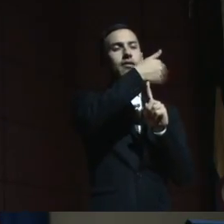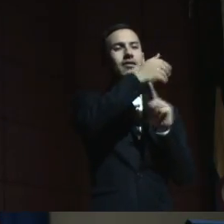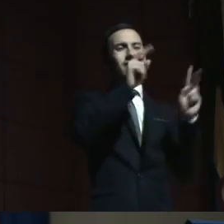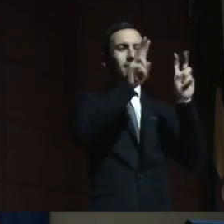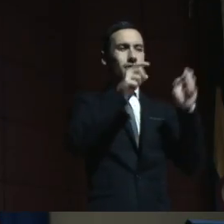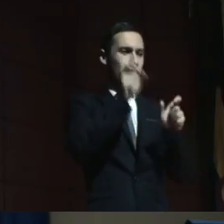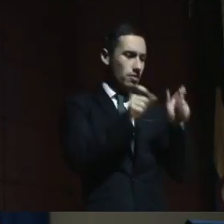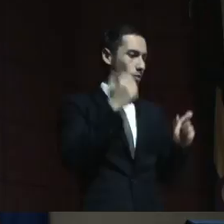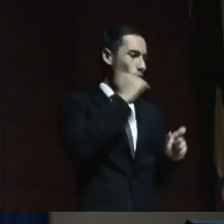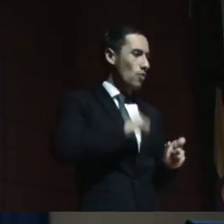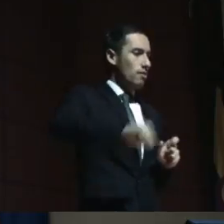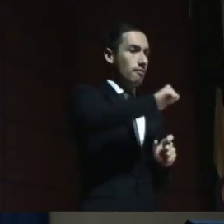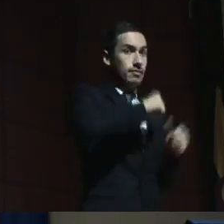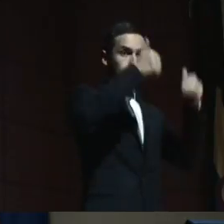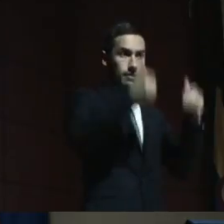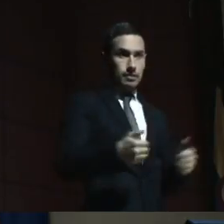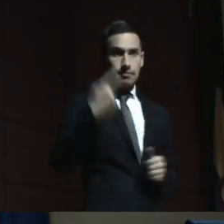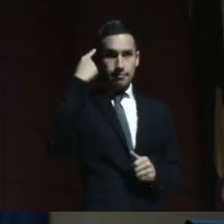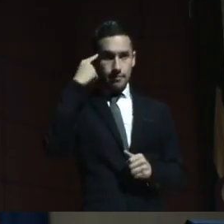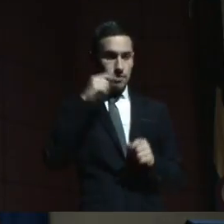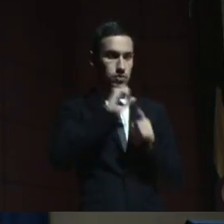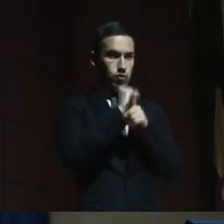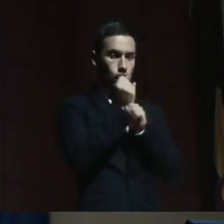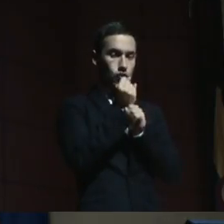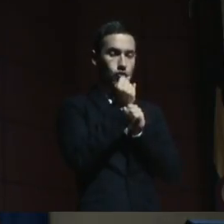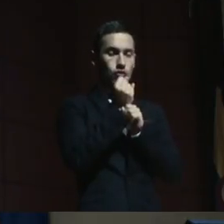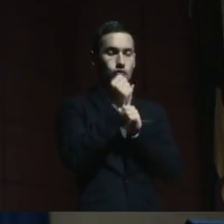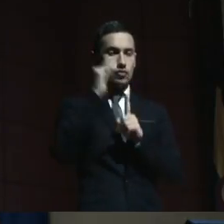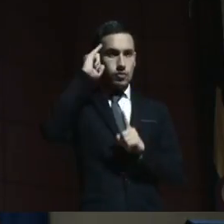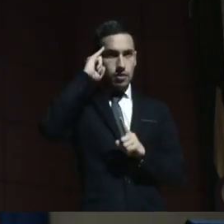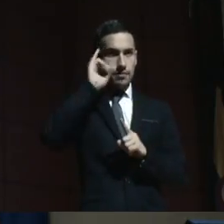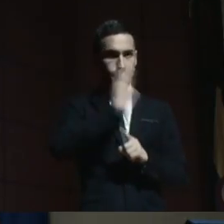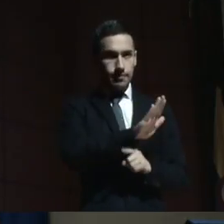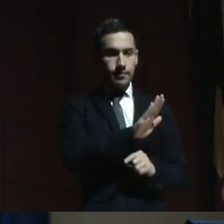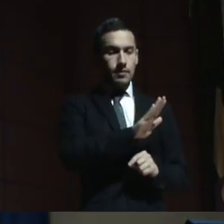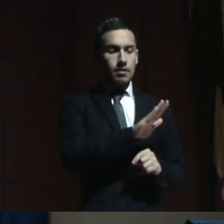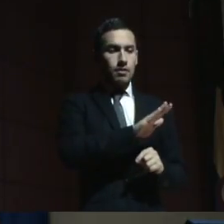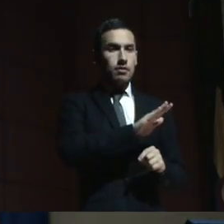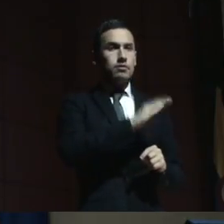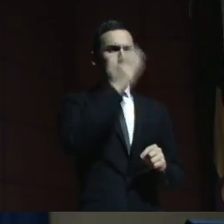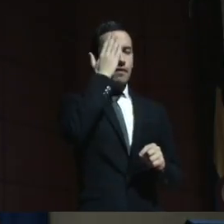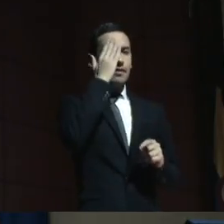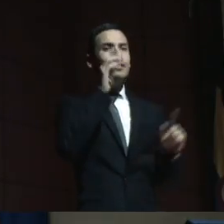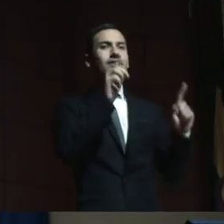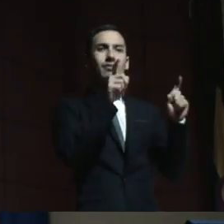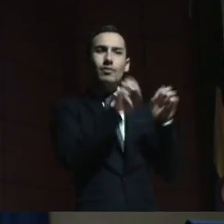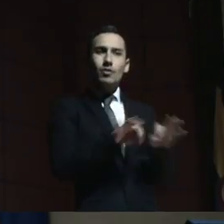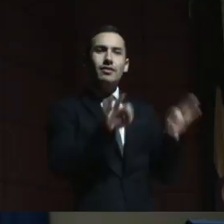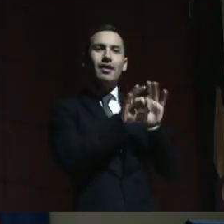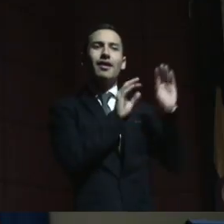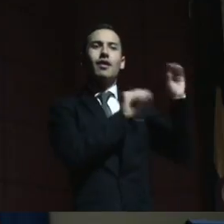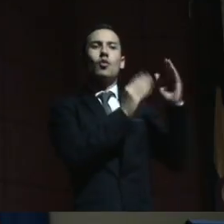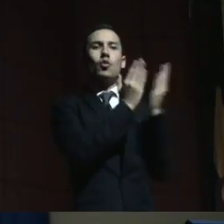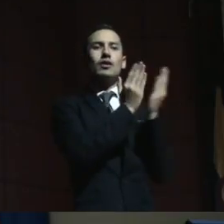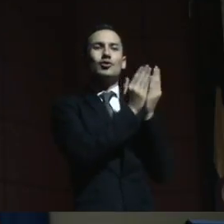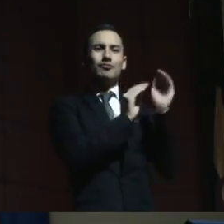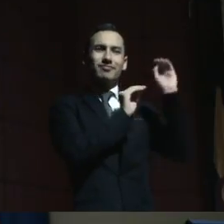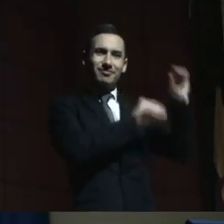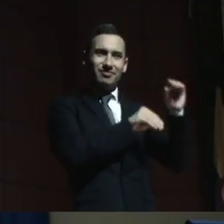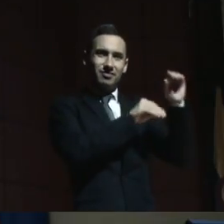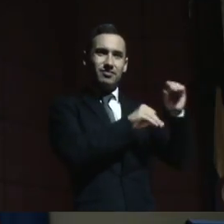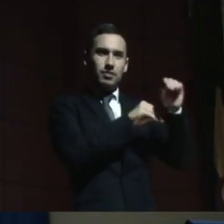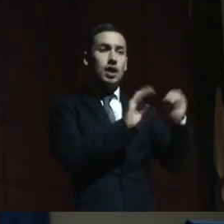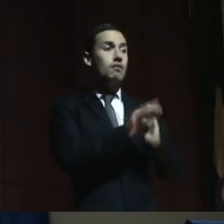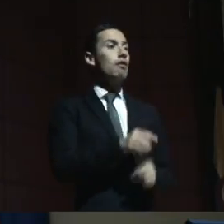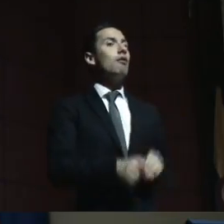discapacidad intelectual y psicosocial y sabemos que es un tema de educación, ¿sí? Que es cómo les